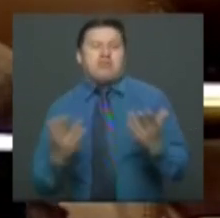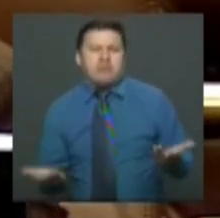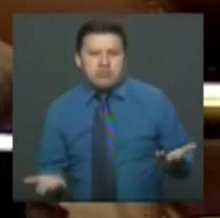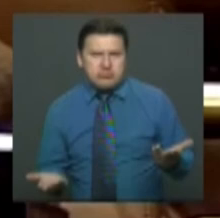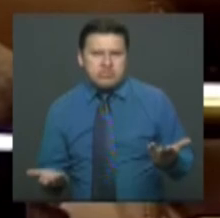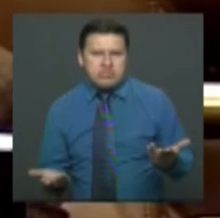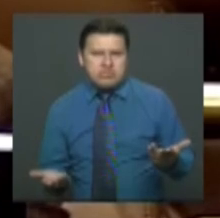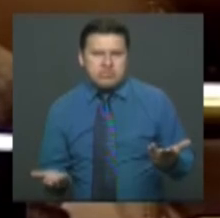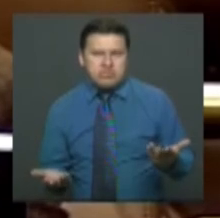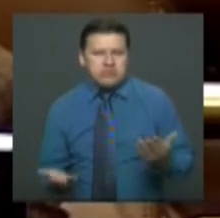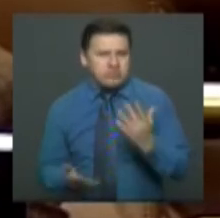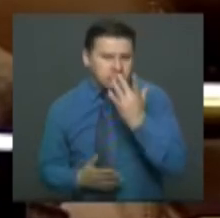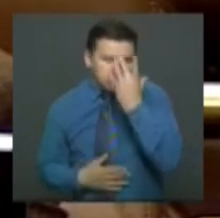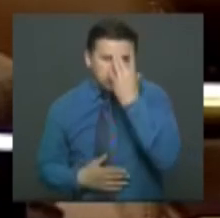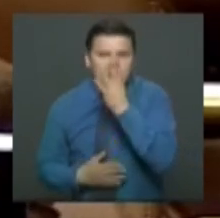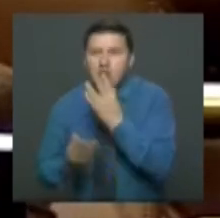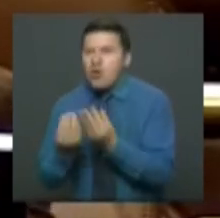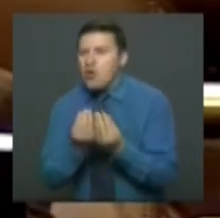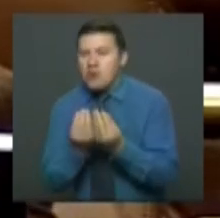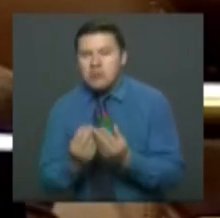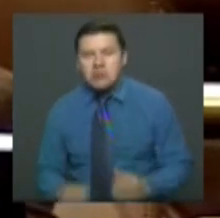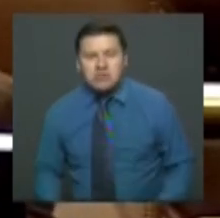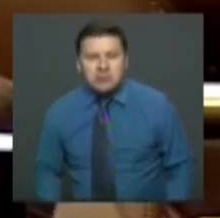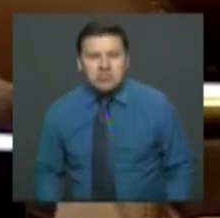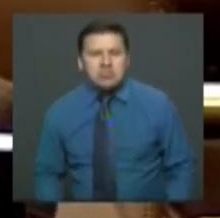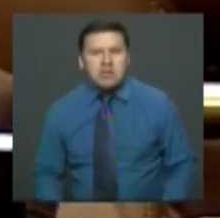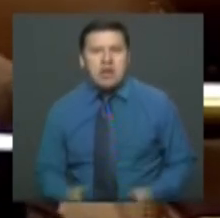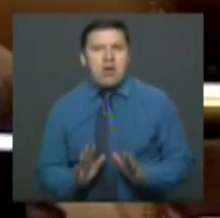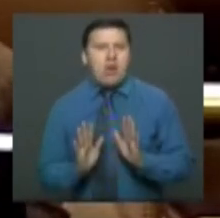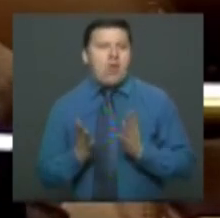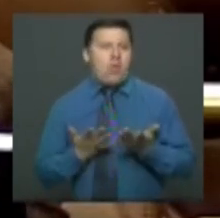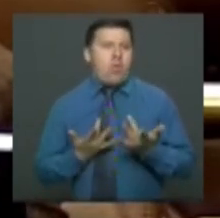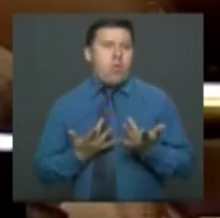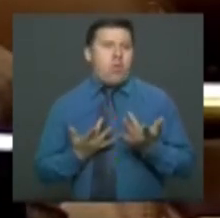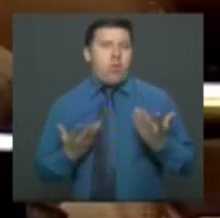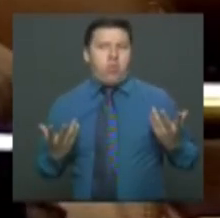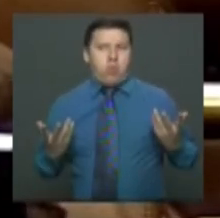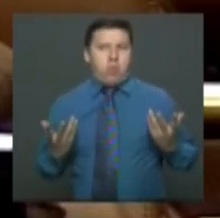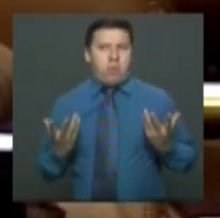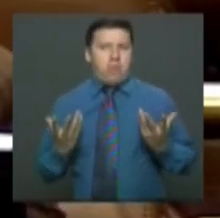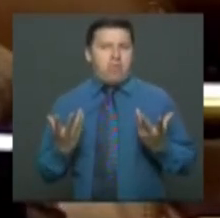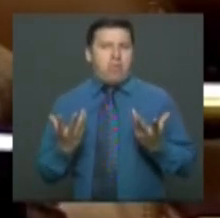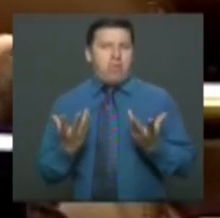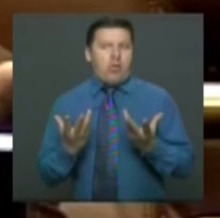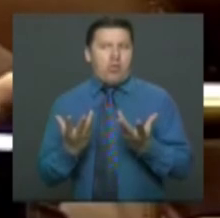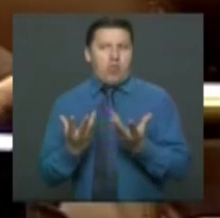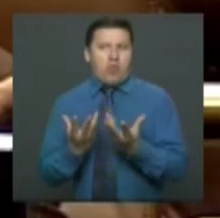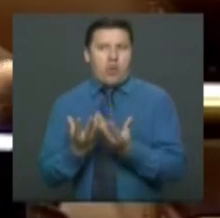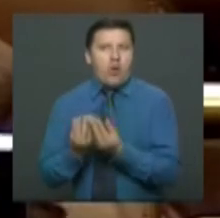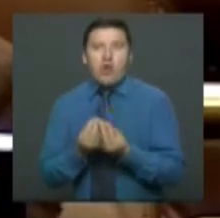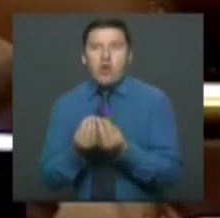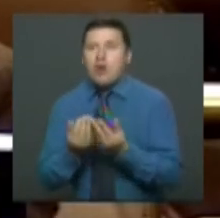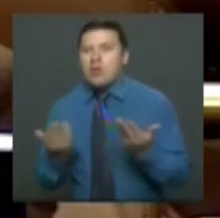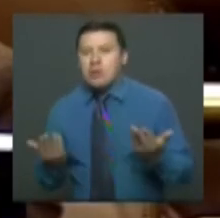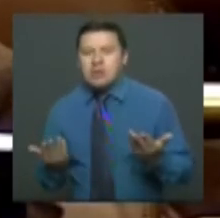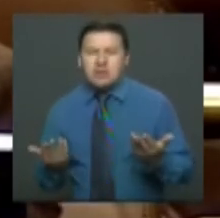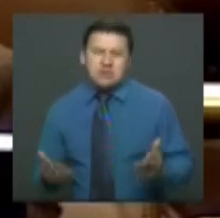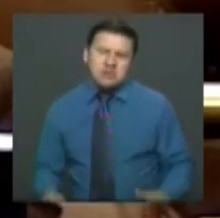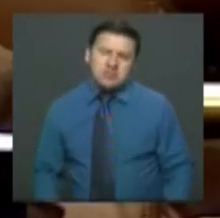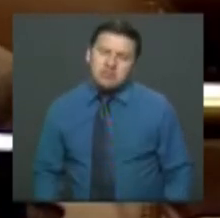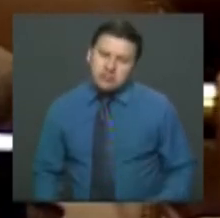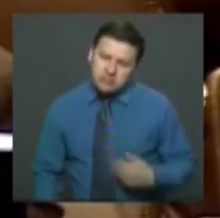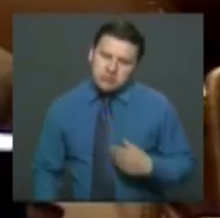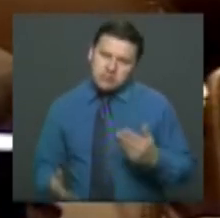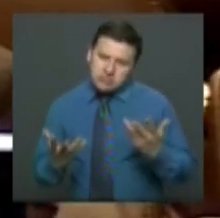ese impedimento porque no había quórum. Y se esperaron hasta que conformaron el quórum para votar. Entonces yo quiero